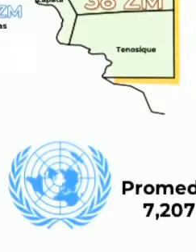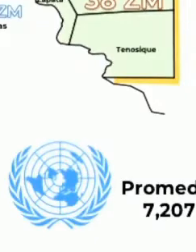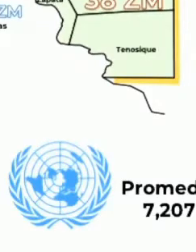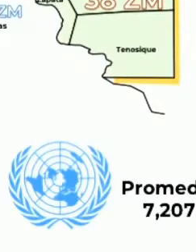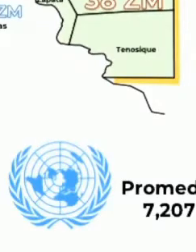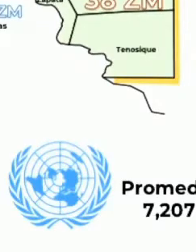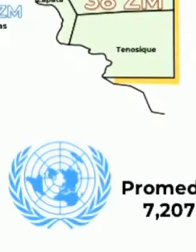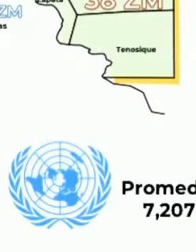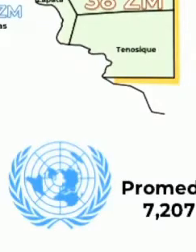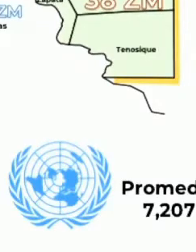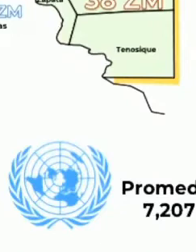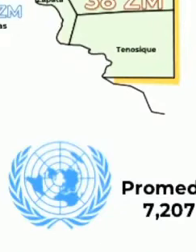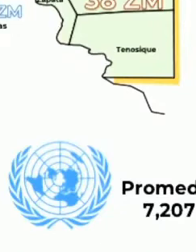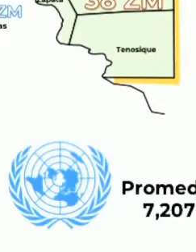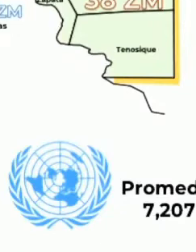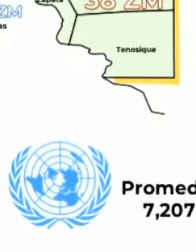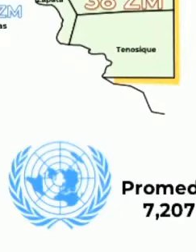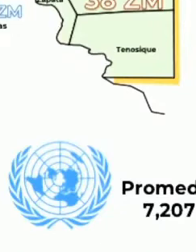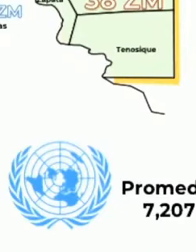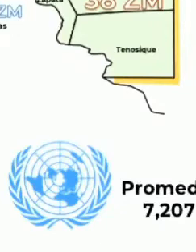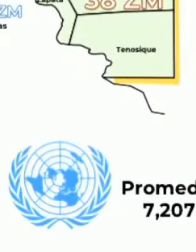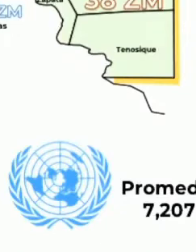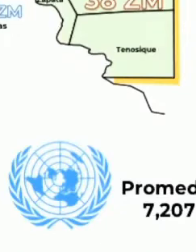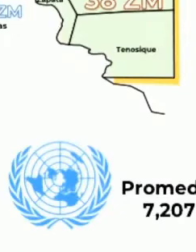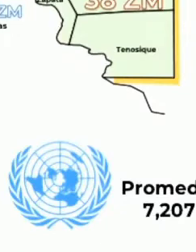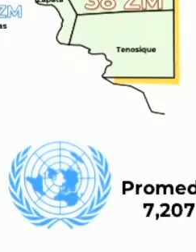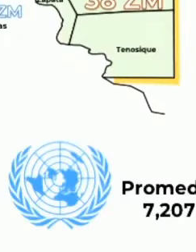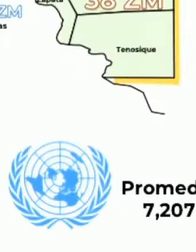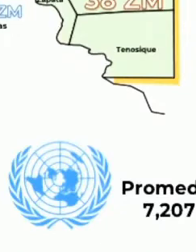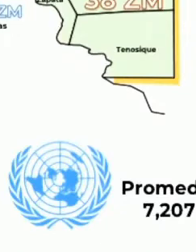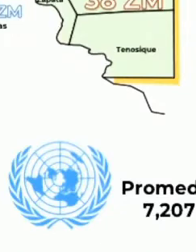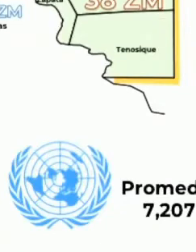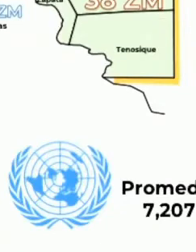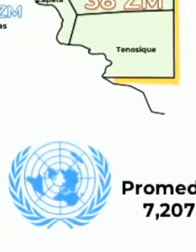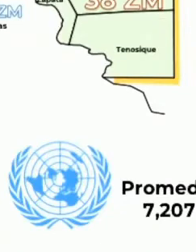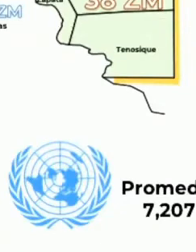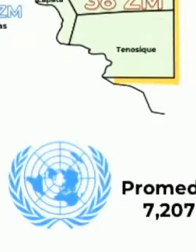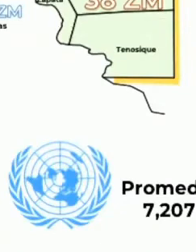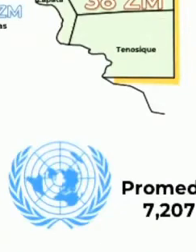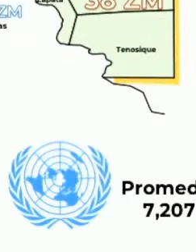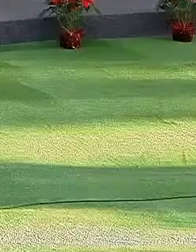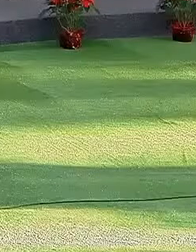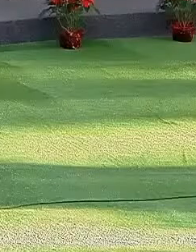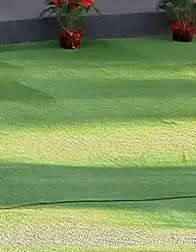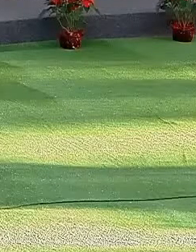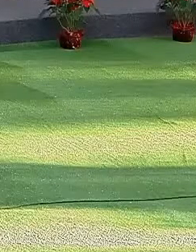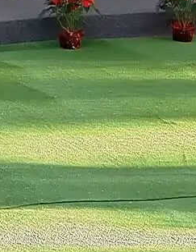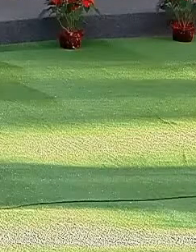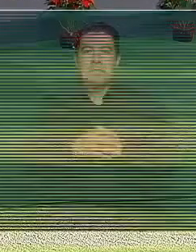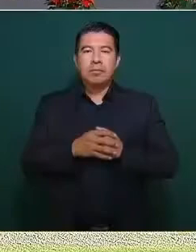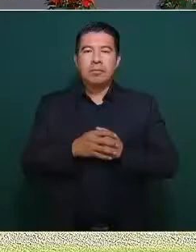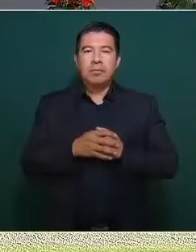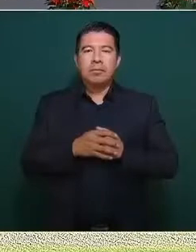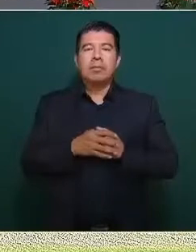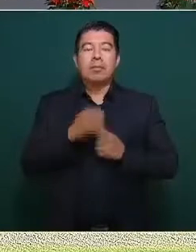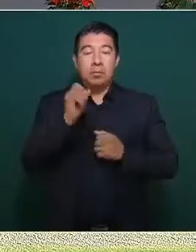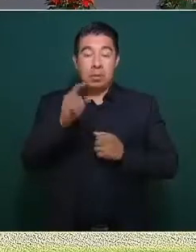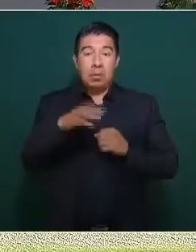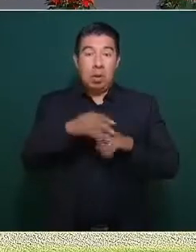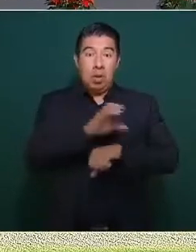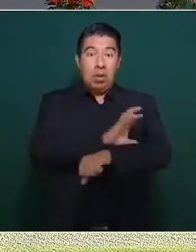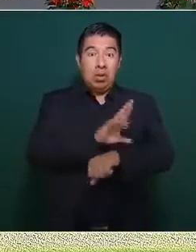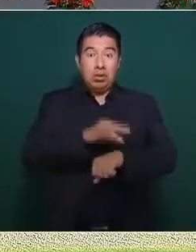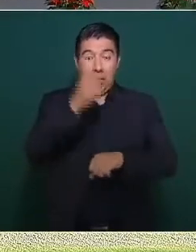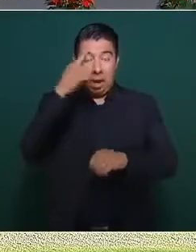31%. Estas fuerzas trabajan en coordinación con las